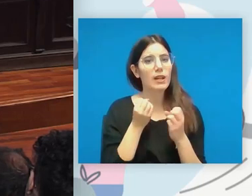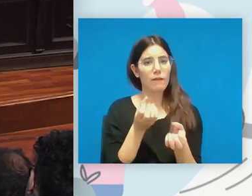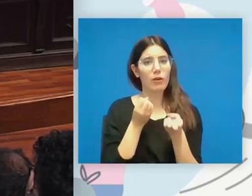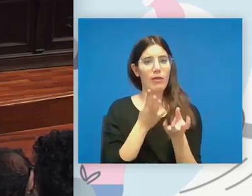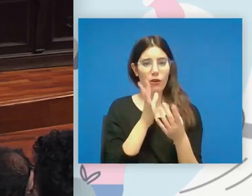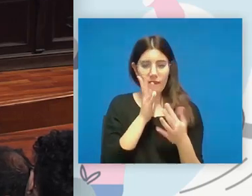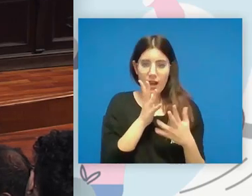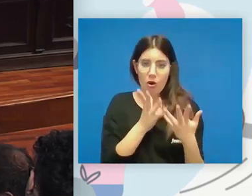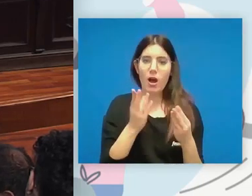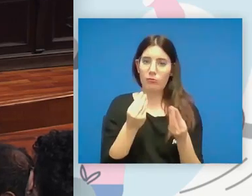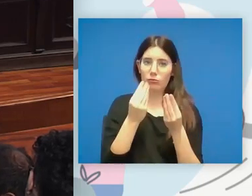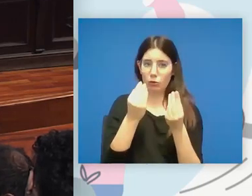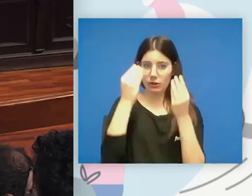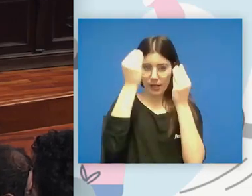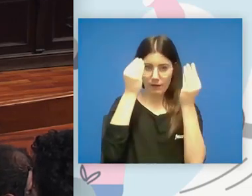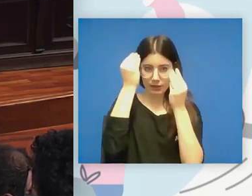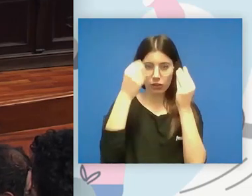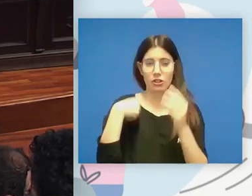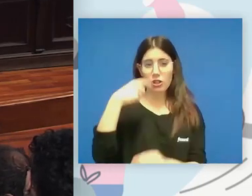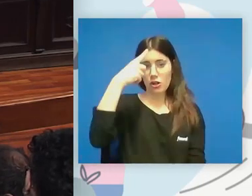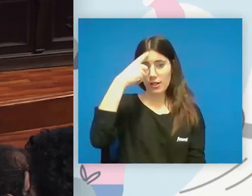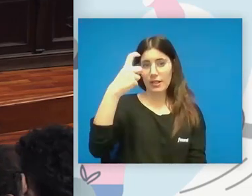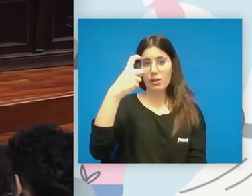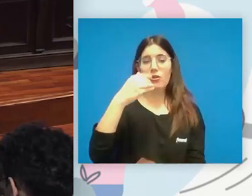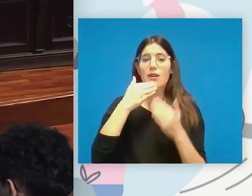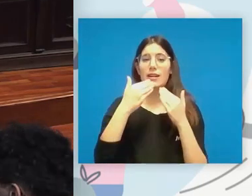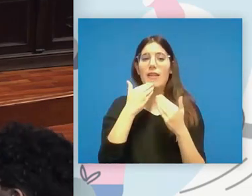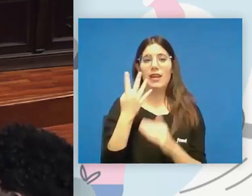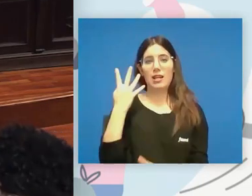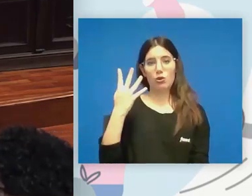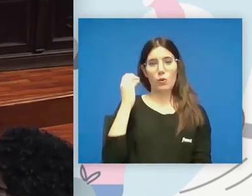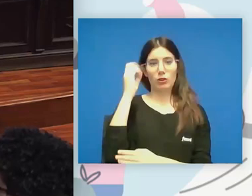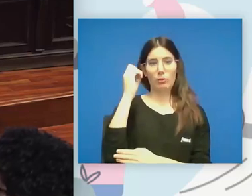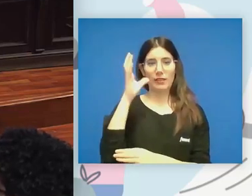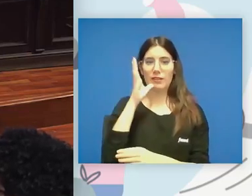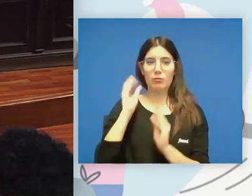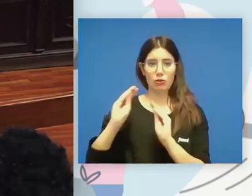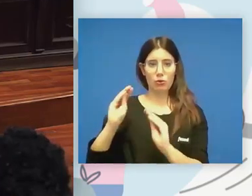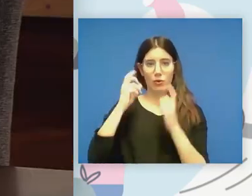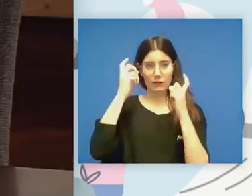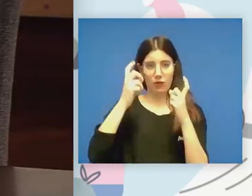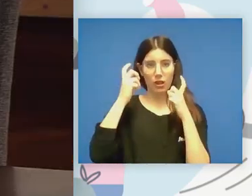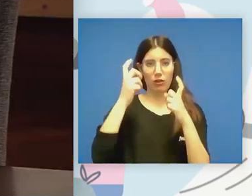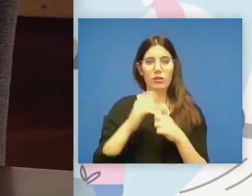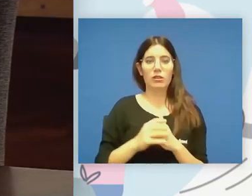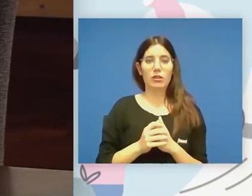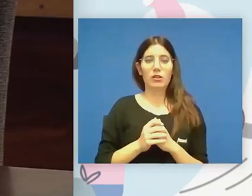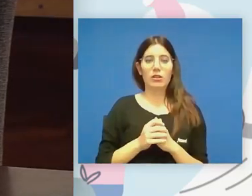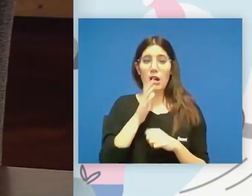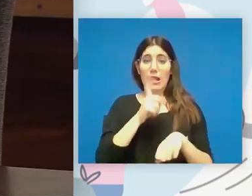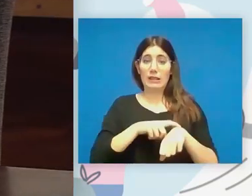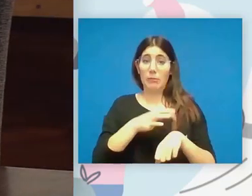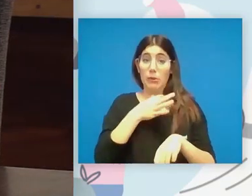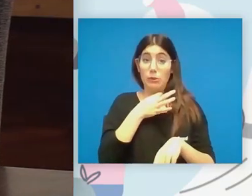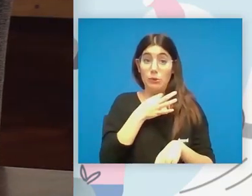actualidad y mucha reflexión yo creo que hay que agradecer a los cuatro ponentes el esfuerzo que han hecho vamos muy justos de